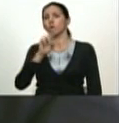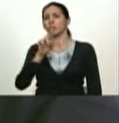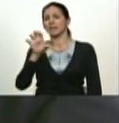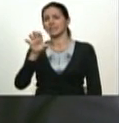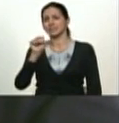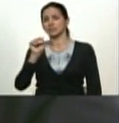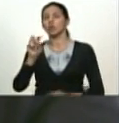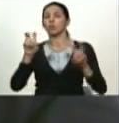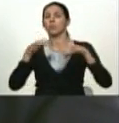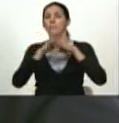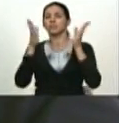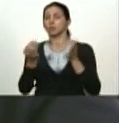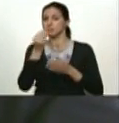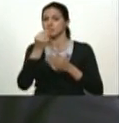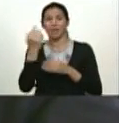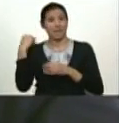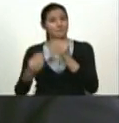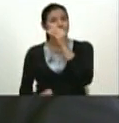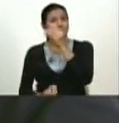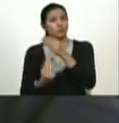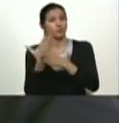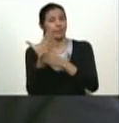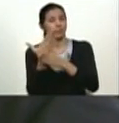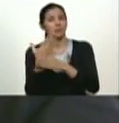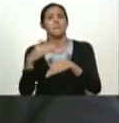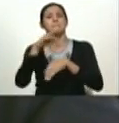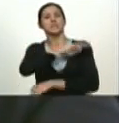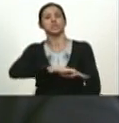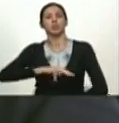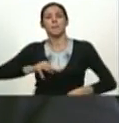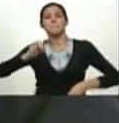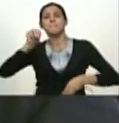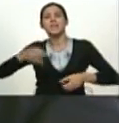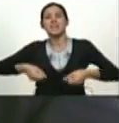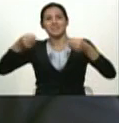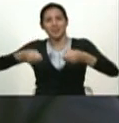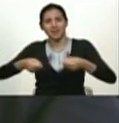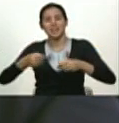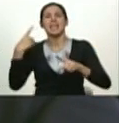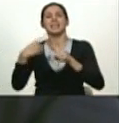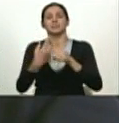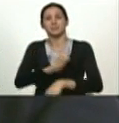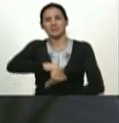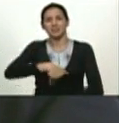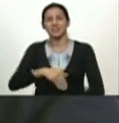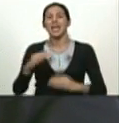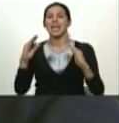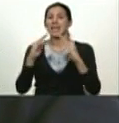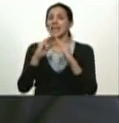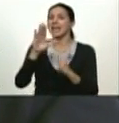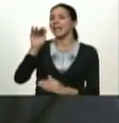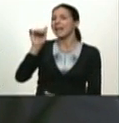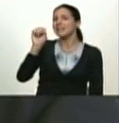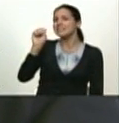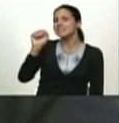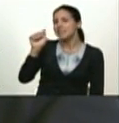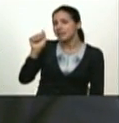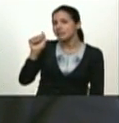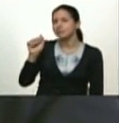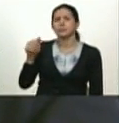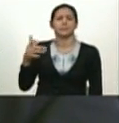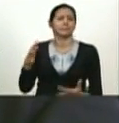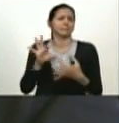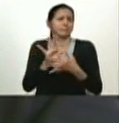fundador de la misión Mercal expresidente de casa hijo del comandante Chávez Chávez que desde muy